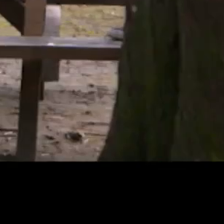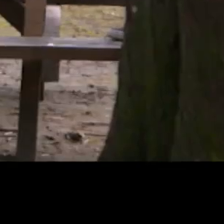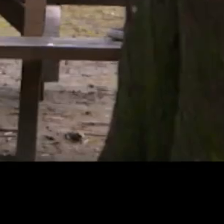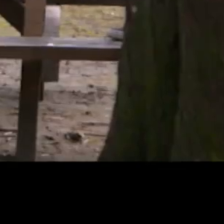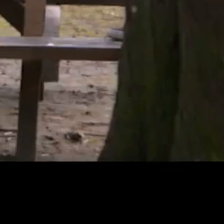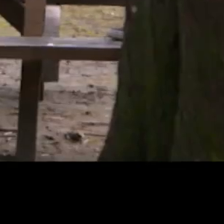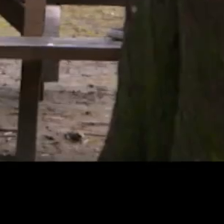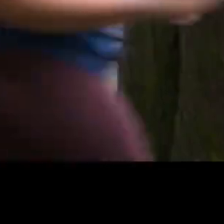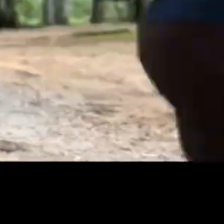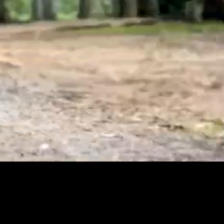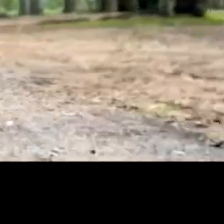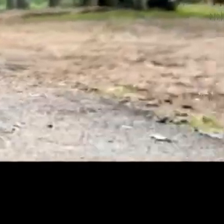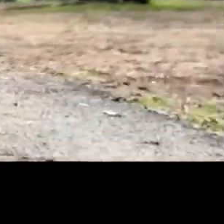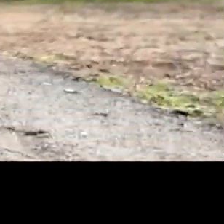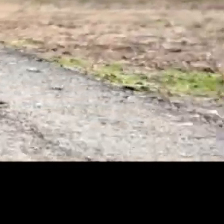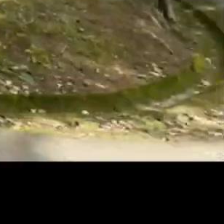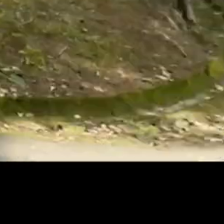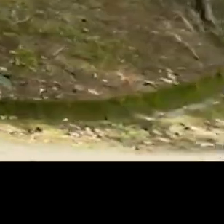correr